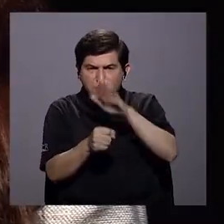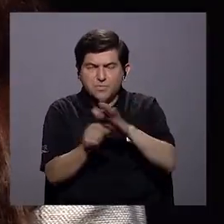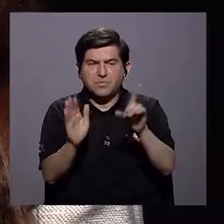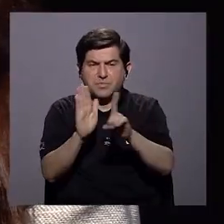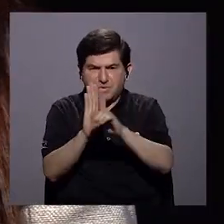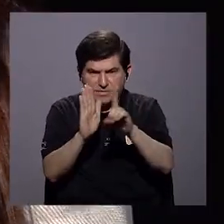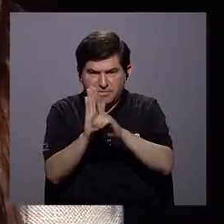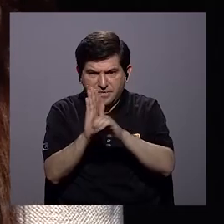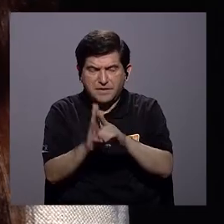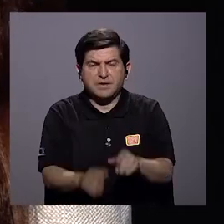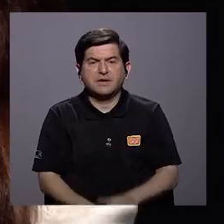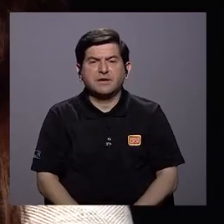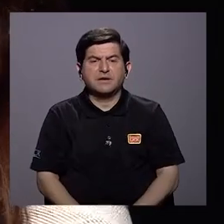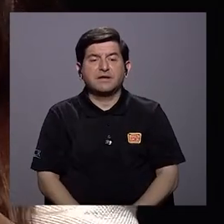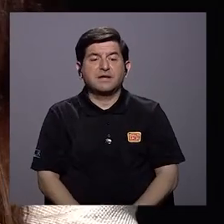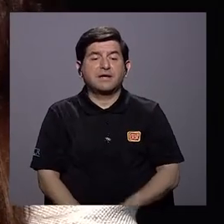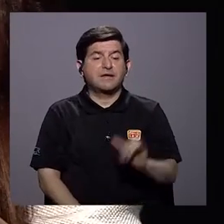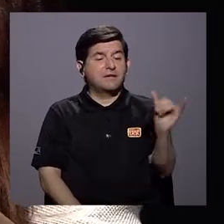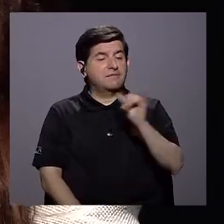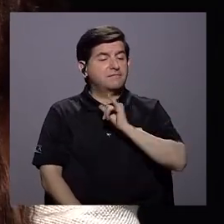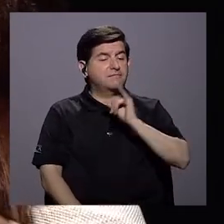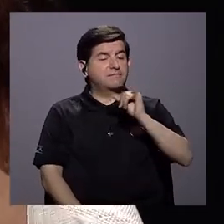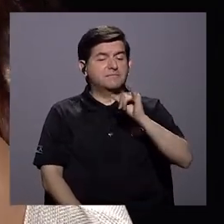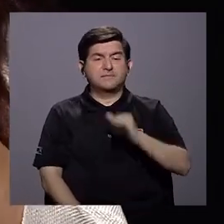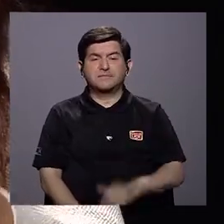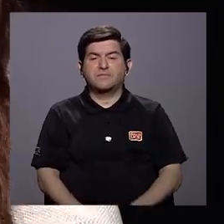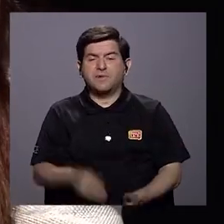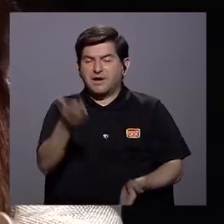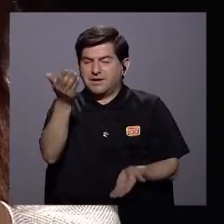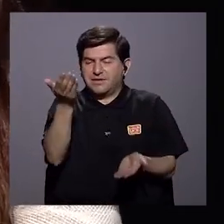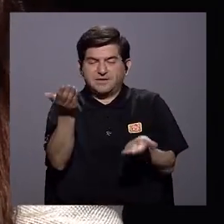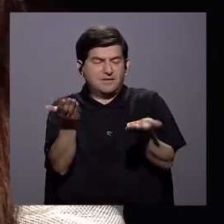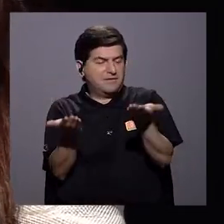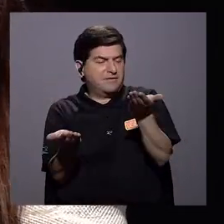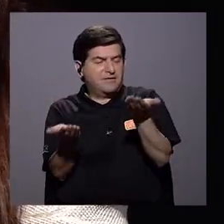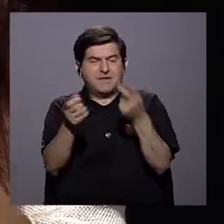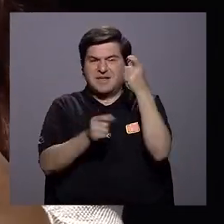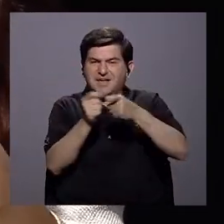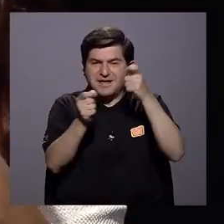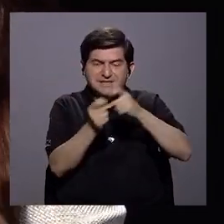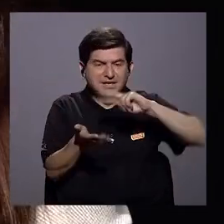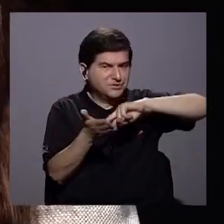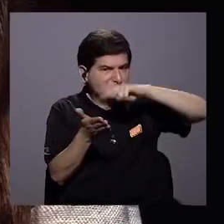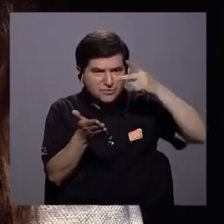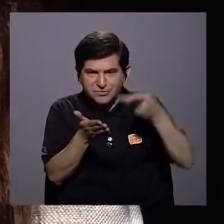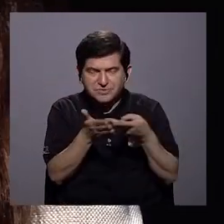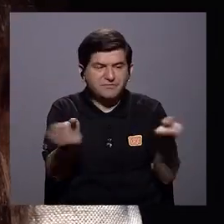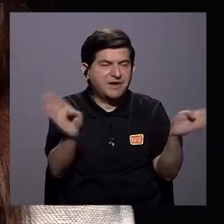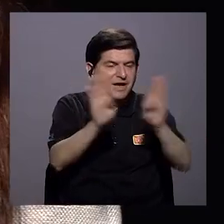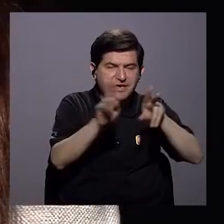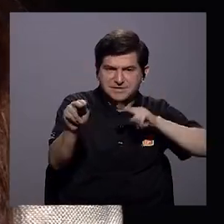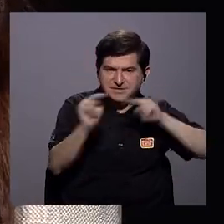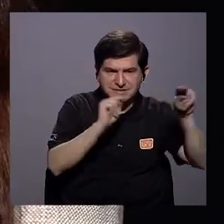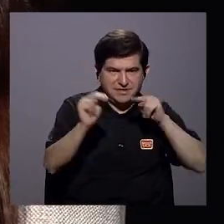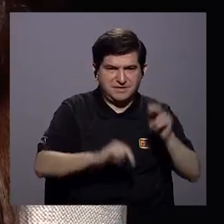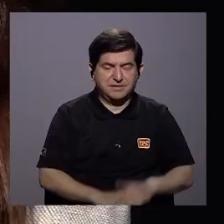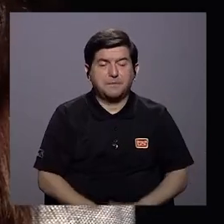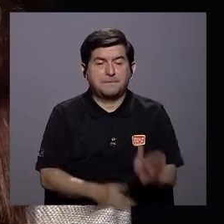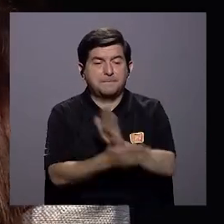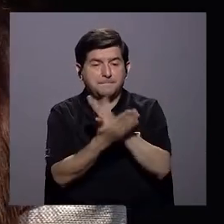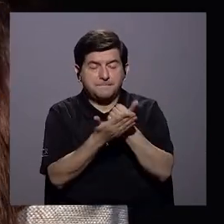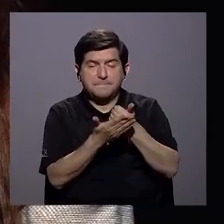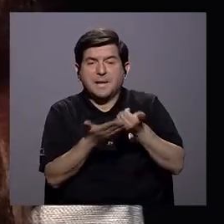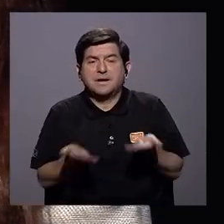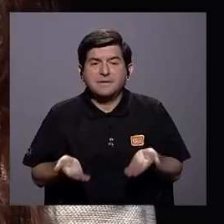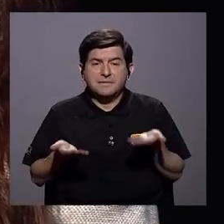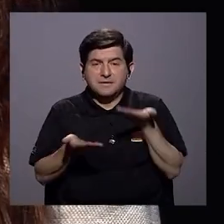cumplimiento de los derechos tiene que ponerse también en el balance justo para que esto no implique cierre de negocios. Entonces, parte